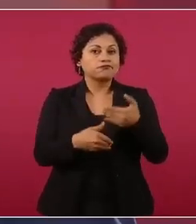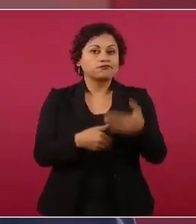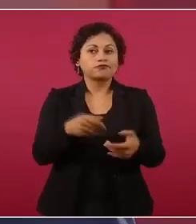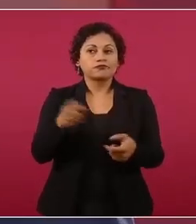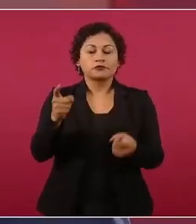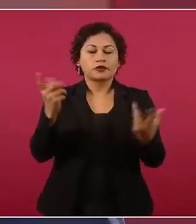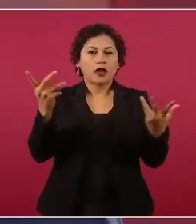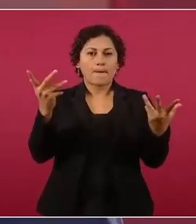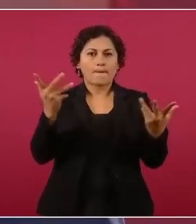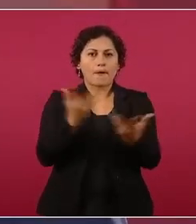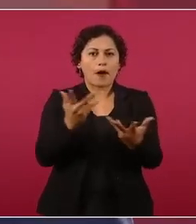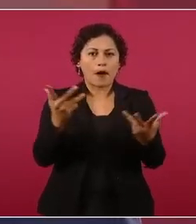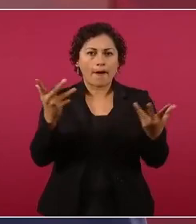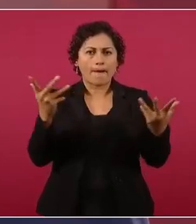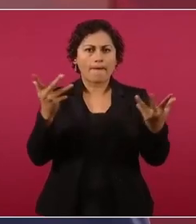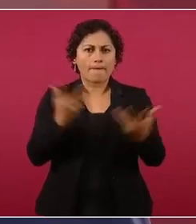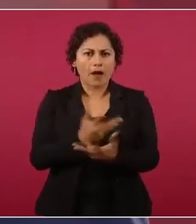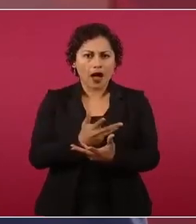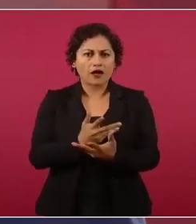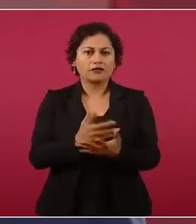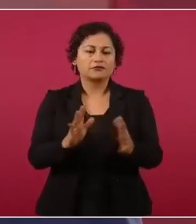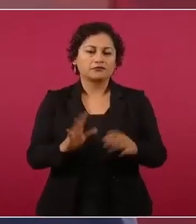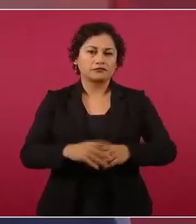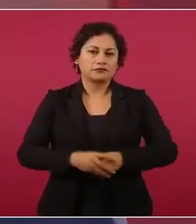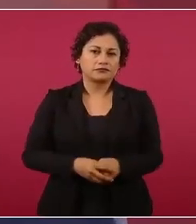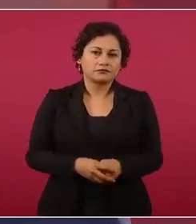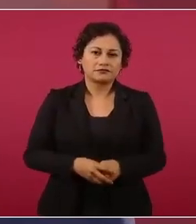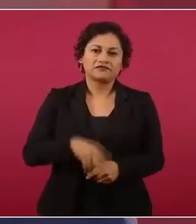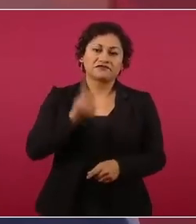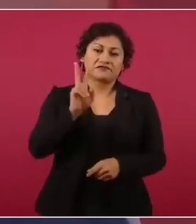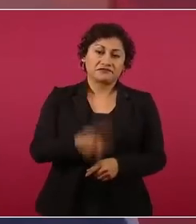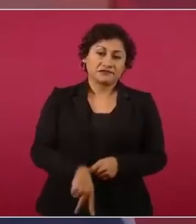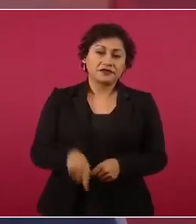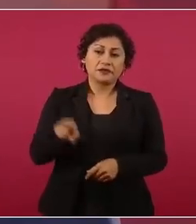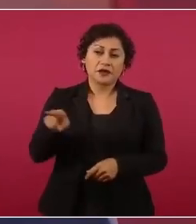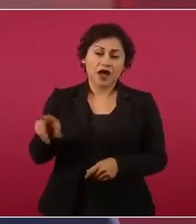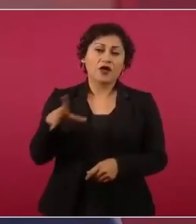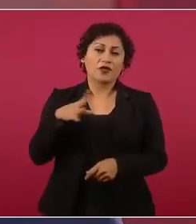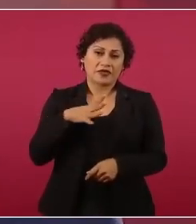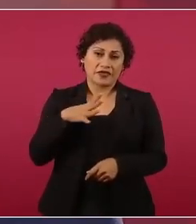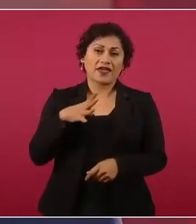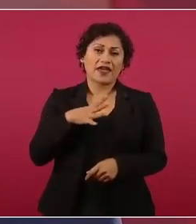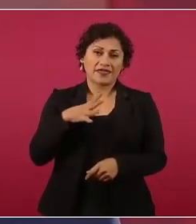adversarios. Es que era mucho dinero el que estaba de por medio.